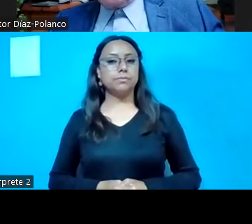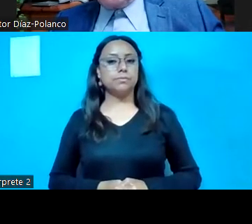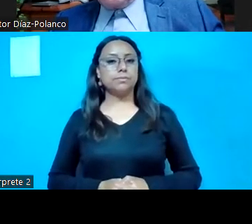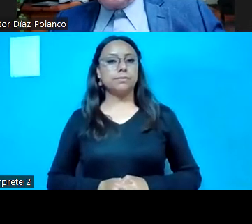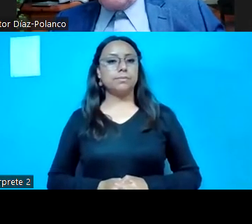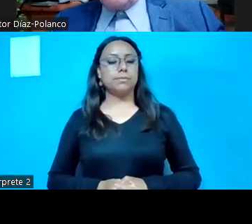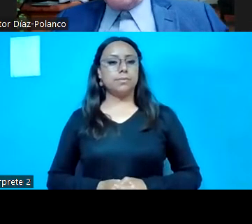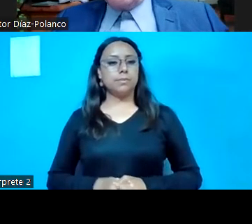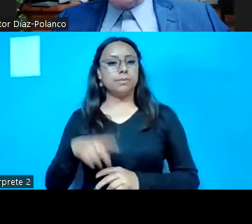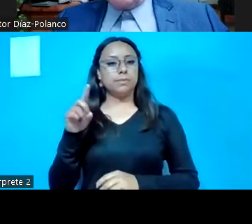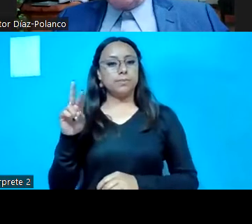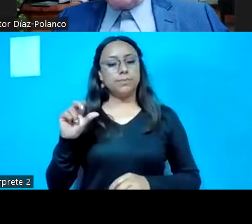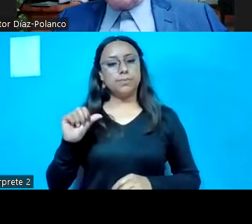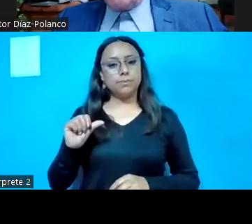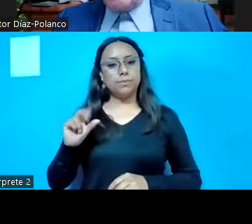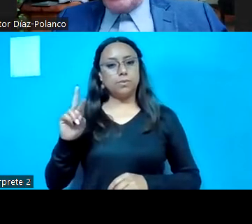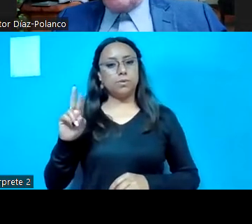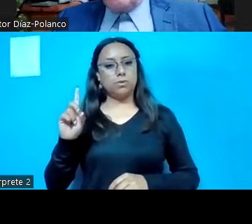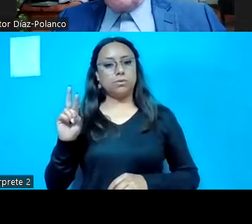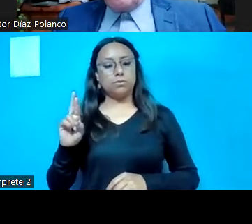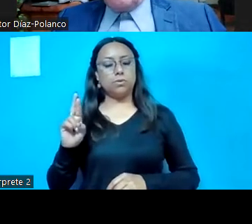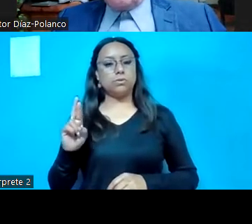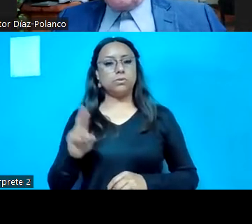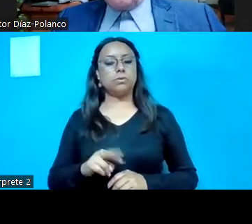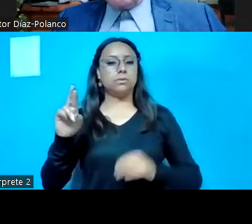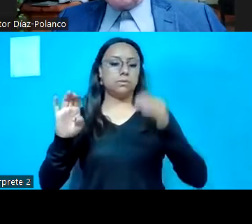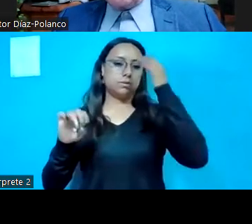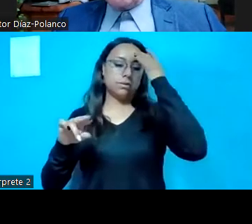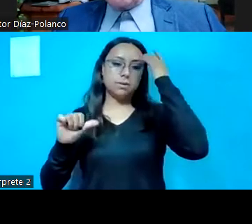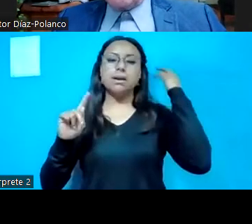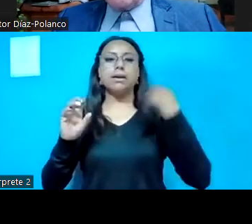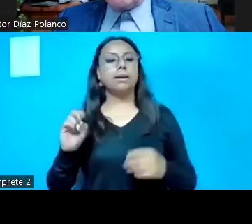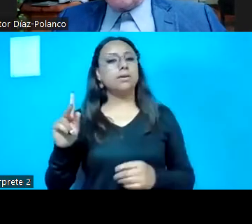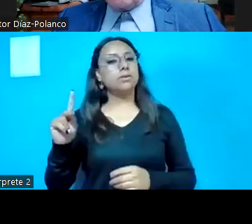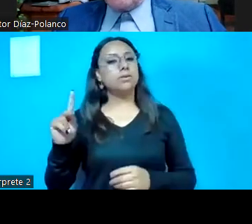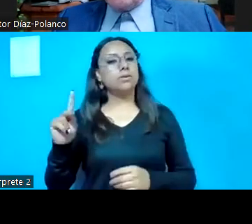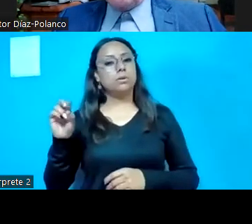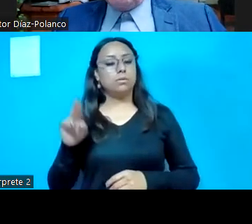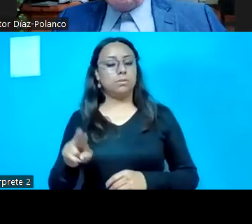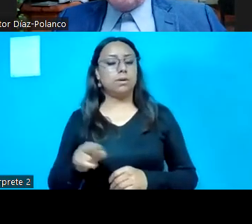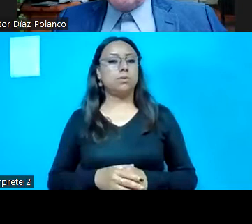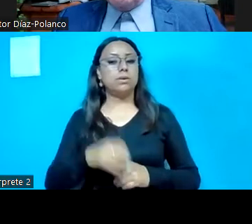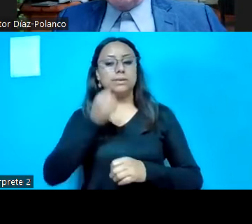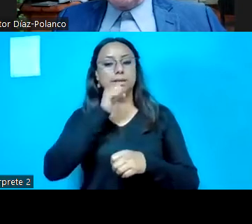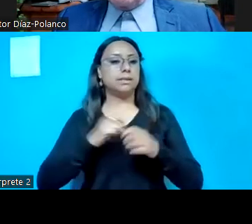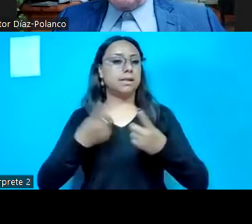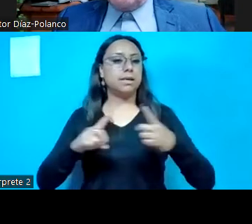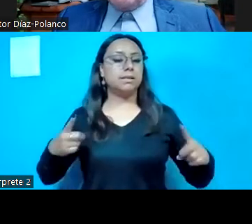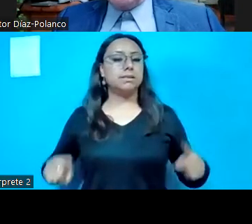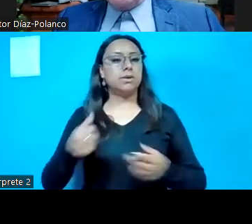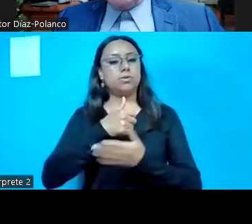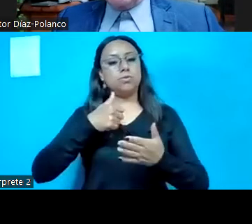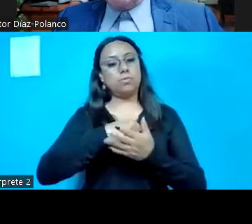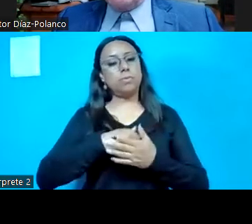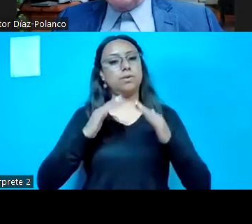Doctor Renato Berrón Ruiz, al titular de la Secretaría de Desarrollo Urbano y Vivienda, de